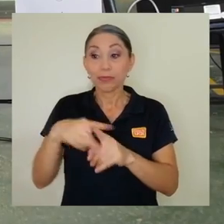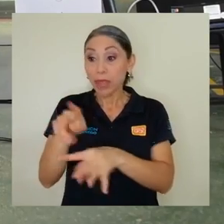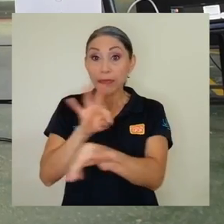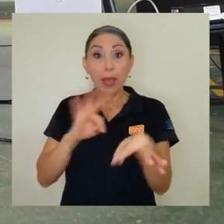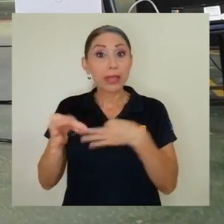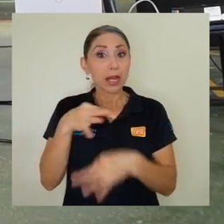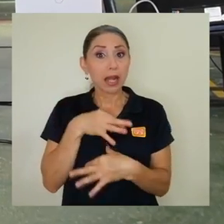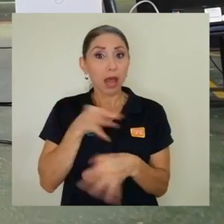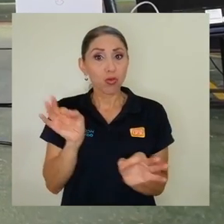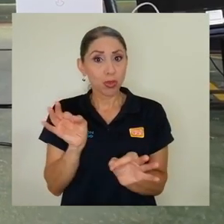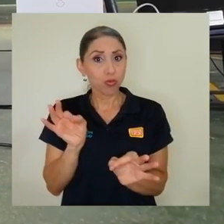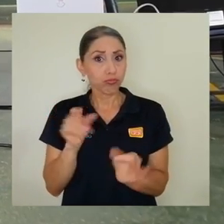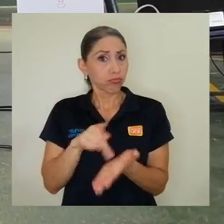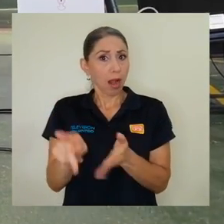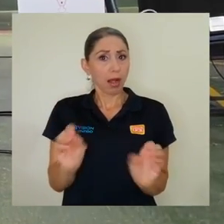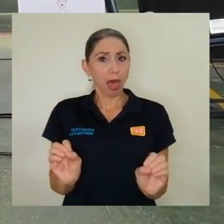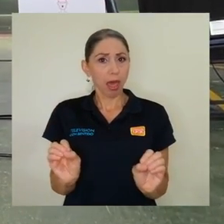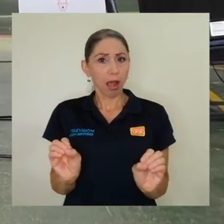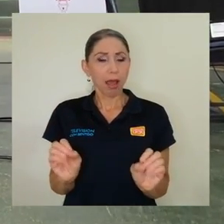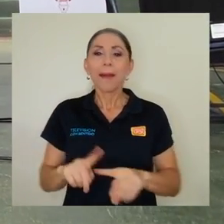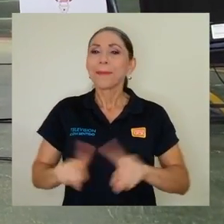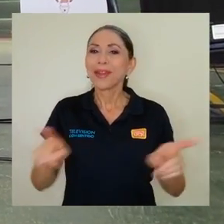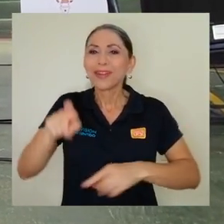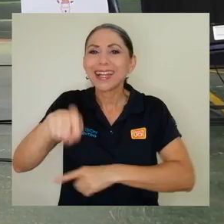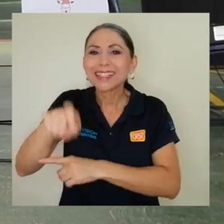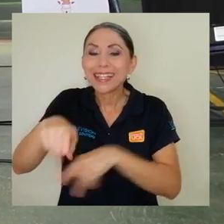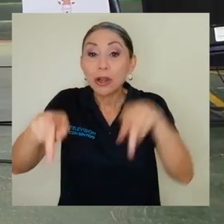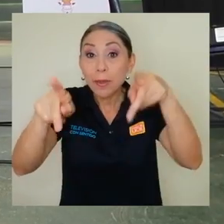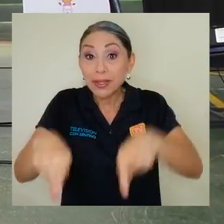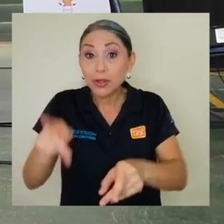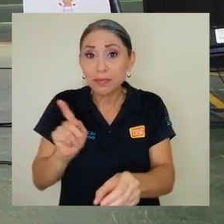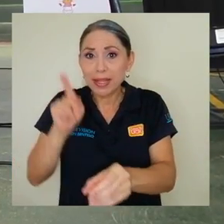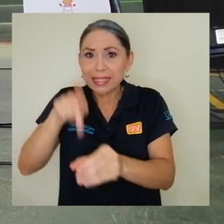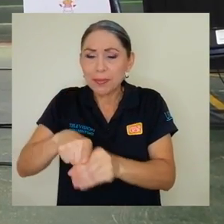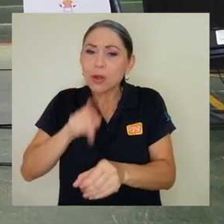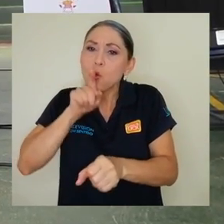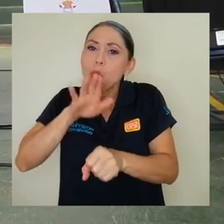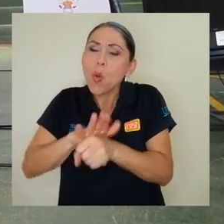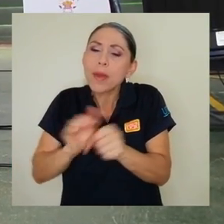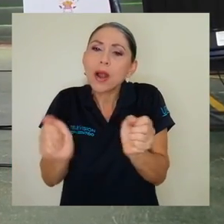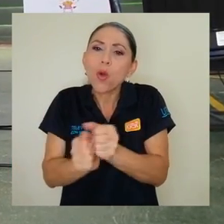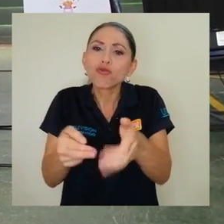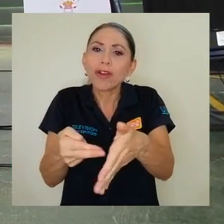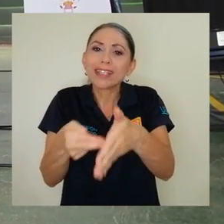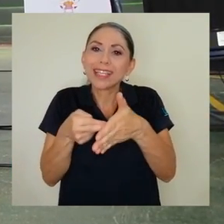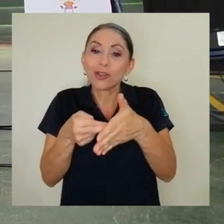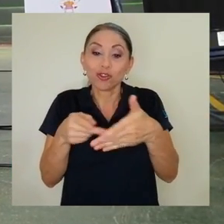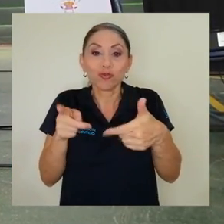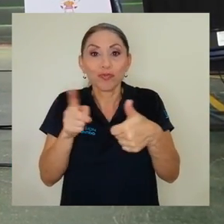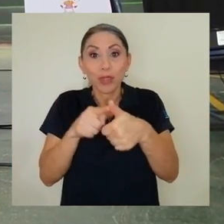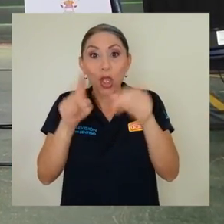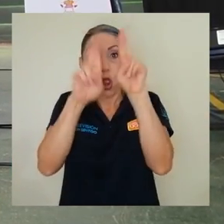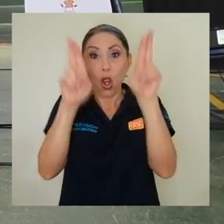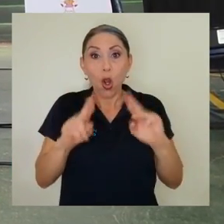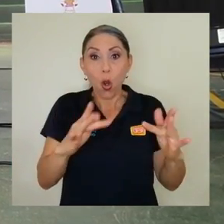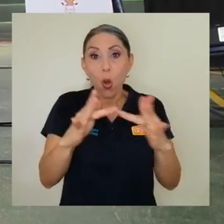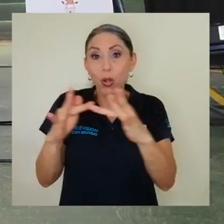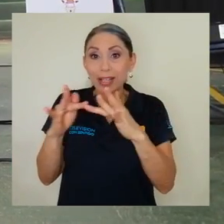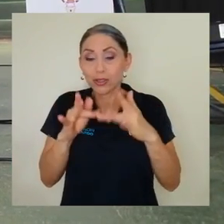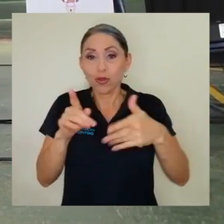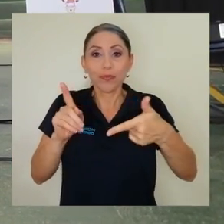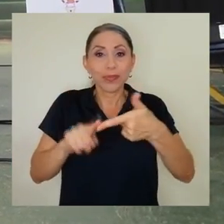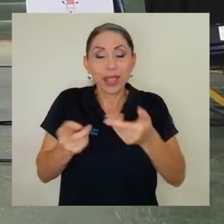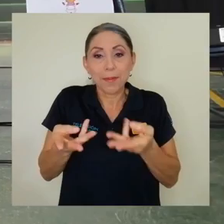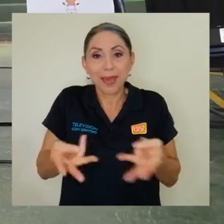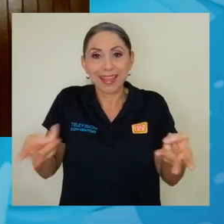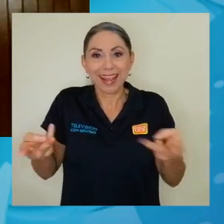El taller será gratuito, sin embargo es necesario que los participantes cumplan con algunos requisitos en cuanto a conexión y materiales